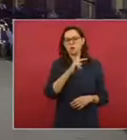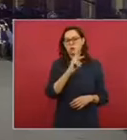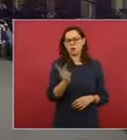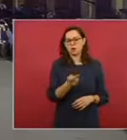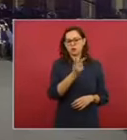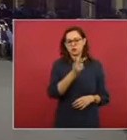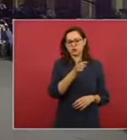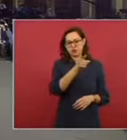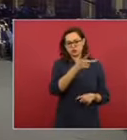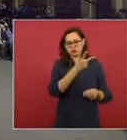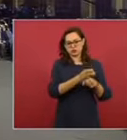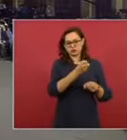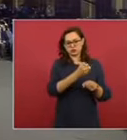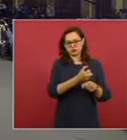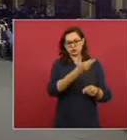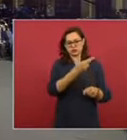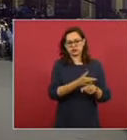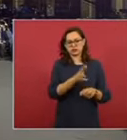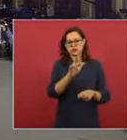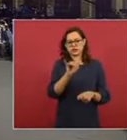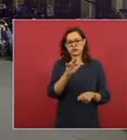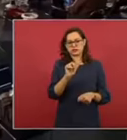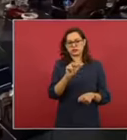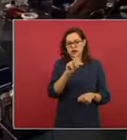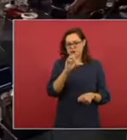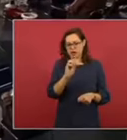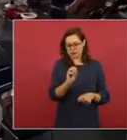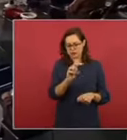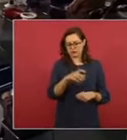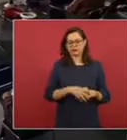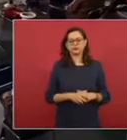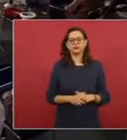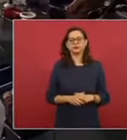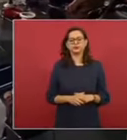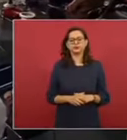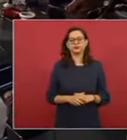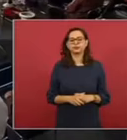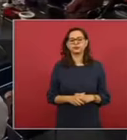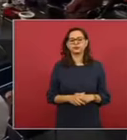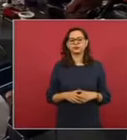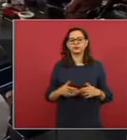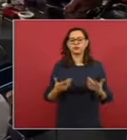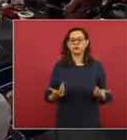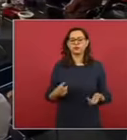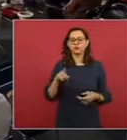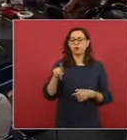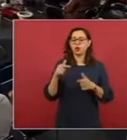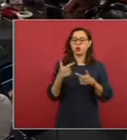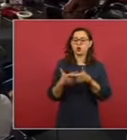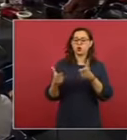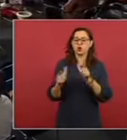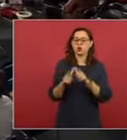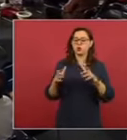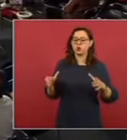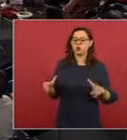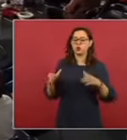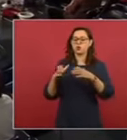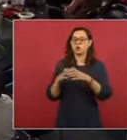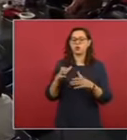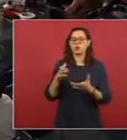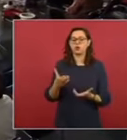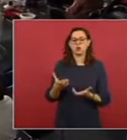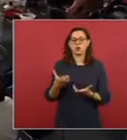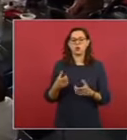...al señor subsecretario Ricardo Mejía, ¿qué ha pasado en el caso de la cooperativa Cruz Azul con las ocho personas